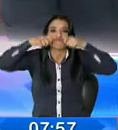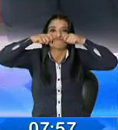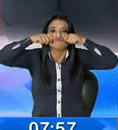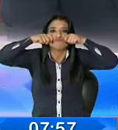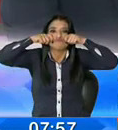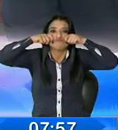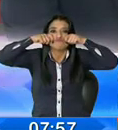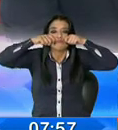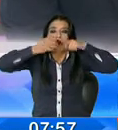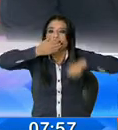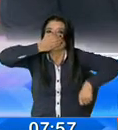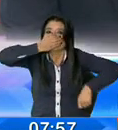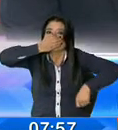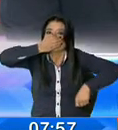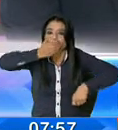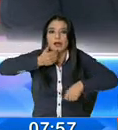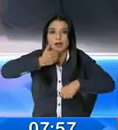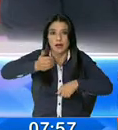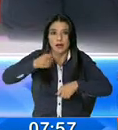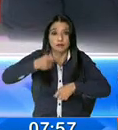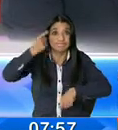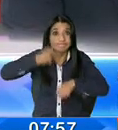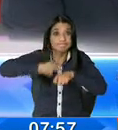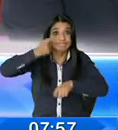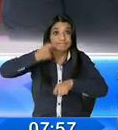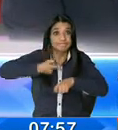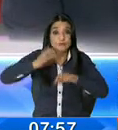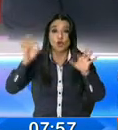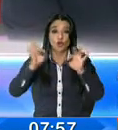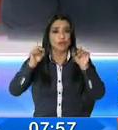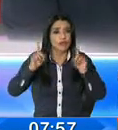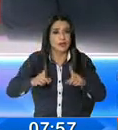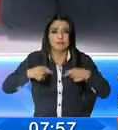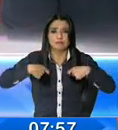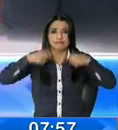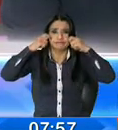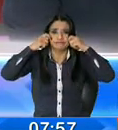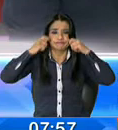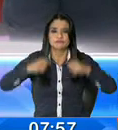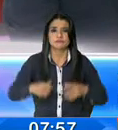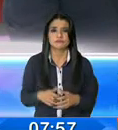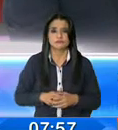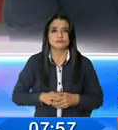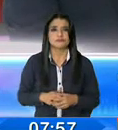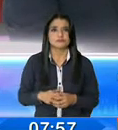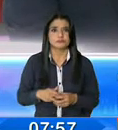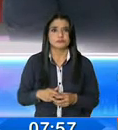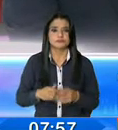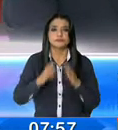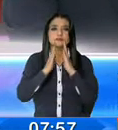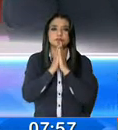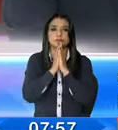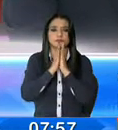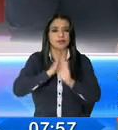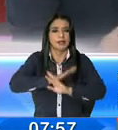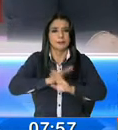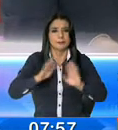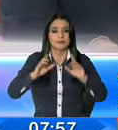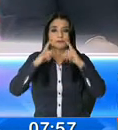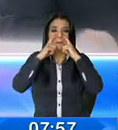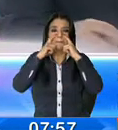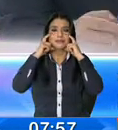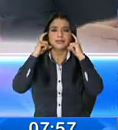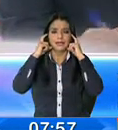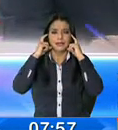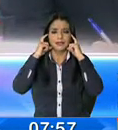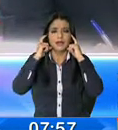hasta servilletas. ¿Hay alguna especificación para la mascarilla? Sí. Lo que nosotros solicitamos, obviamente puedes... Hay